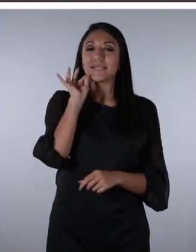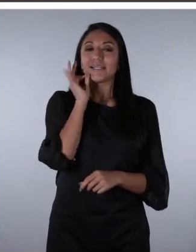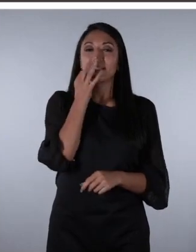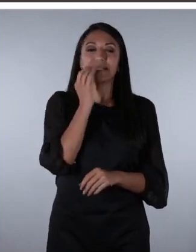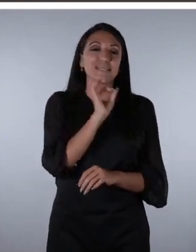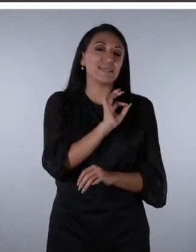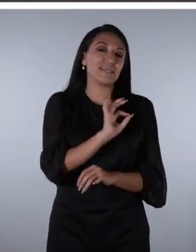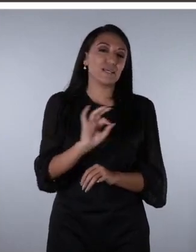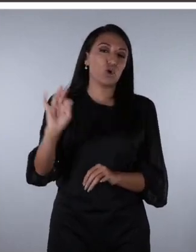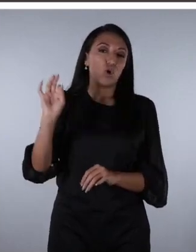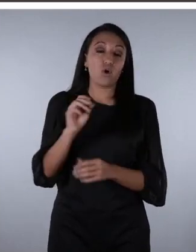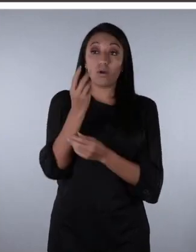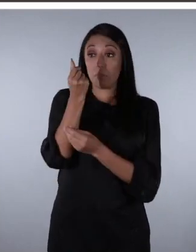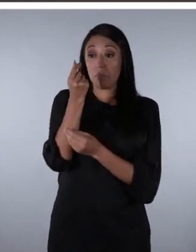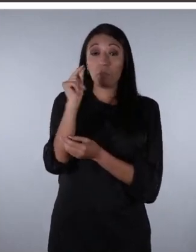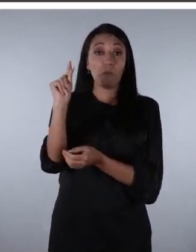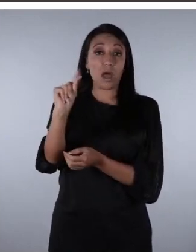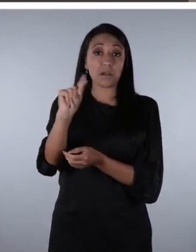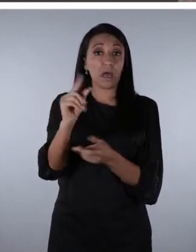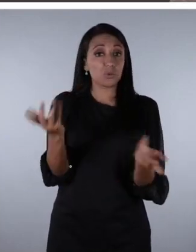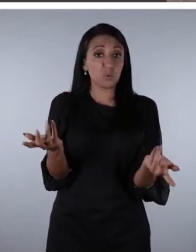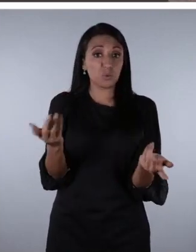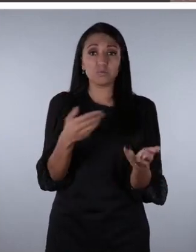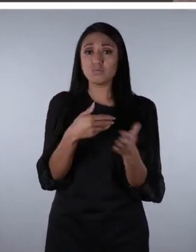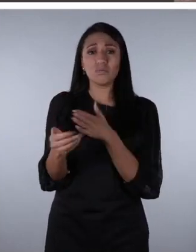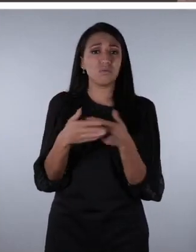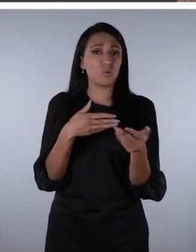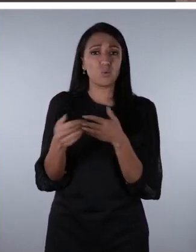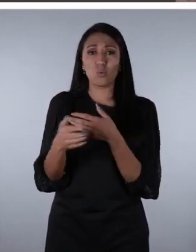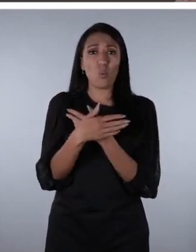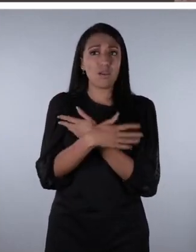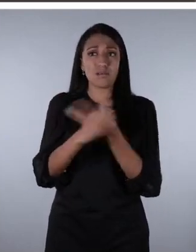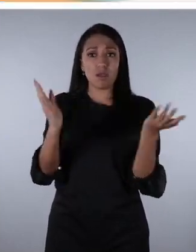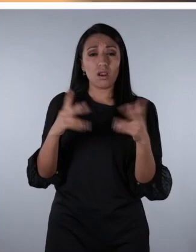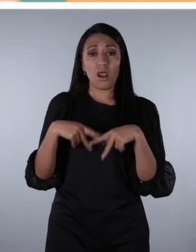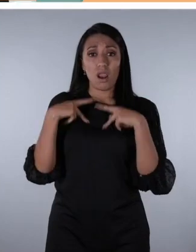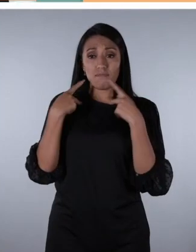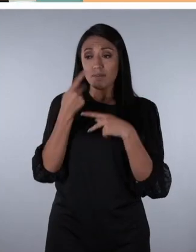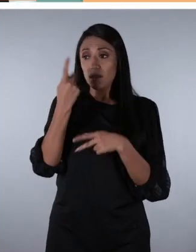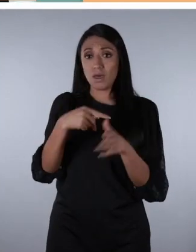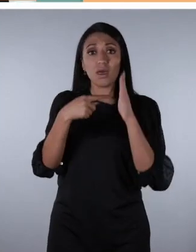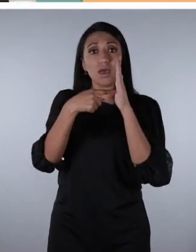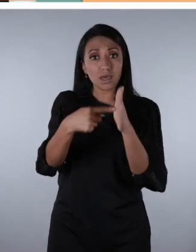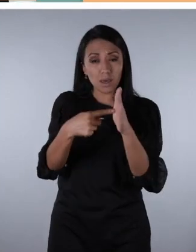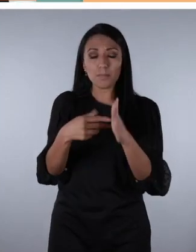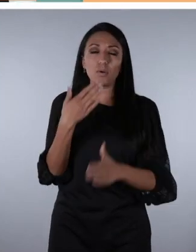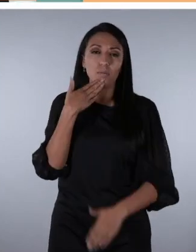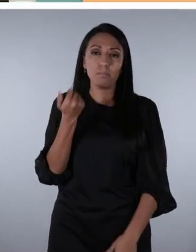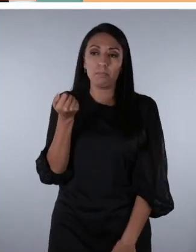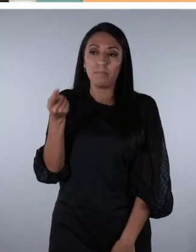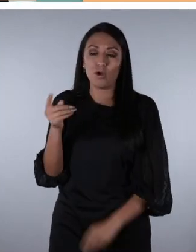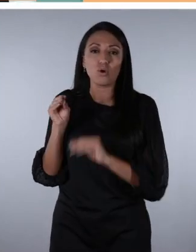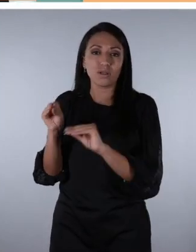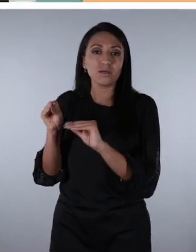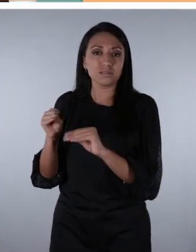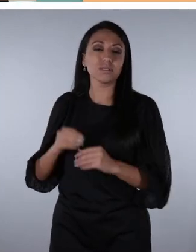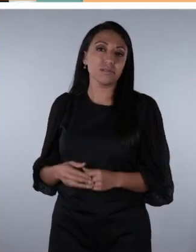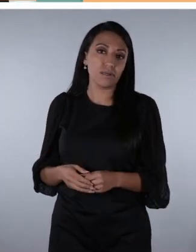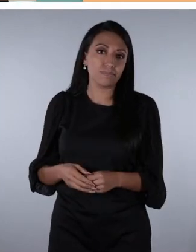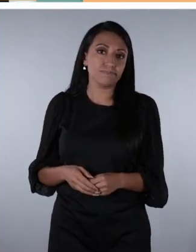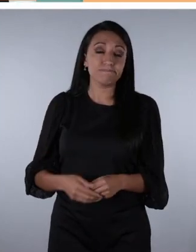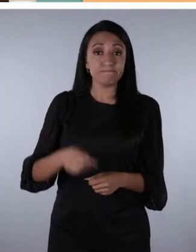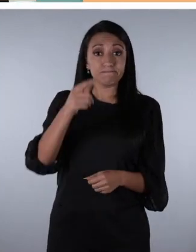Delicia saludable y económica. Como en cualquier otro ámbito de la vida, el ejemplo es la mejor forma de enseñar.